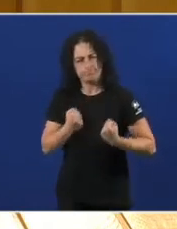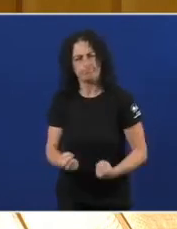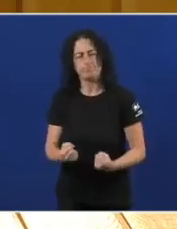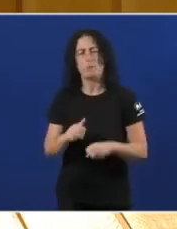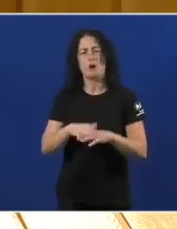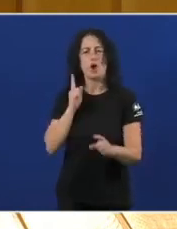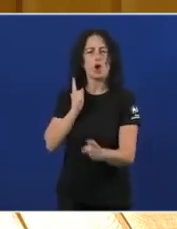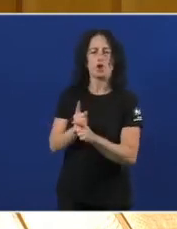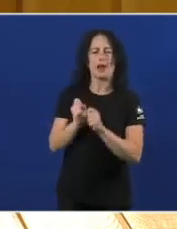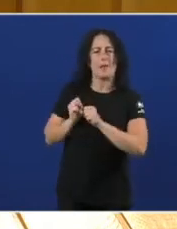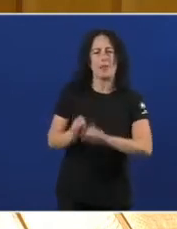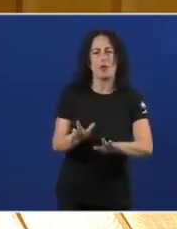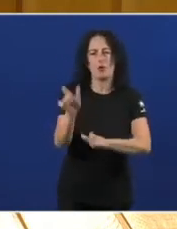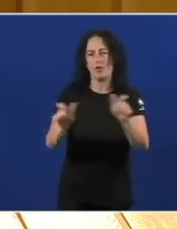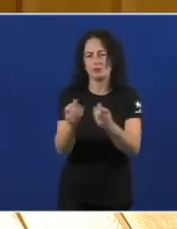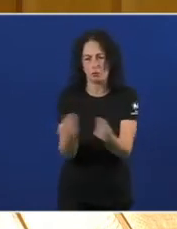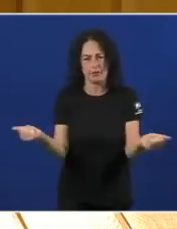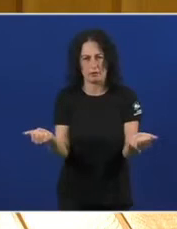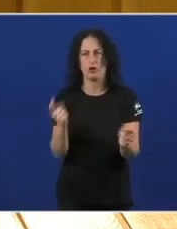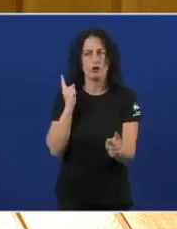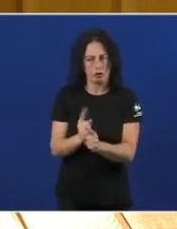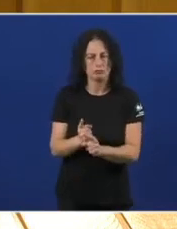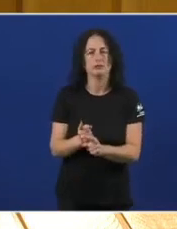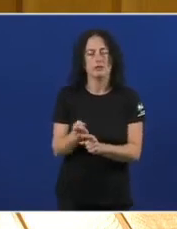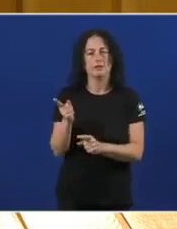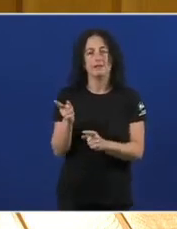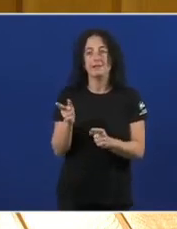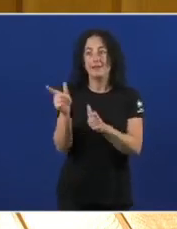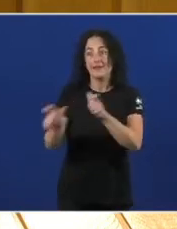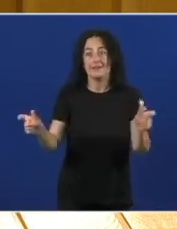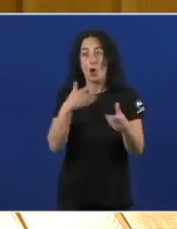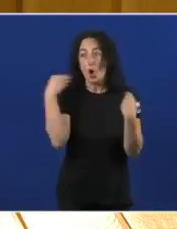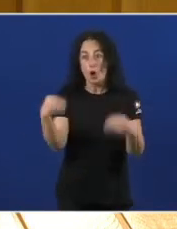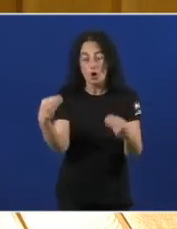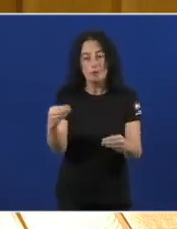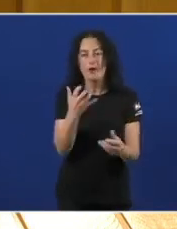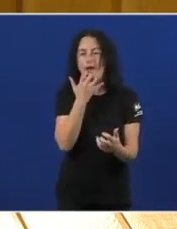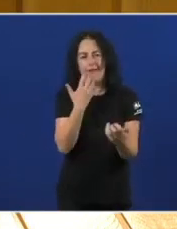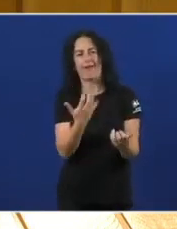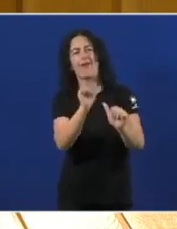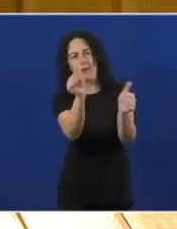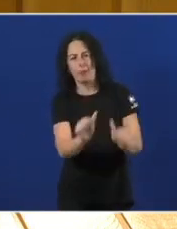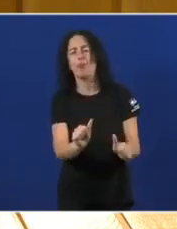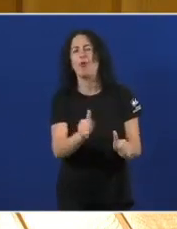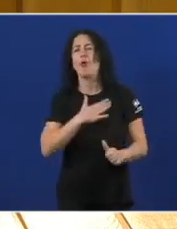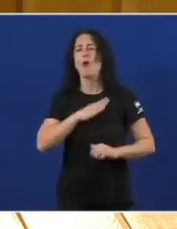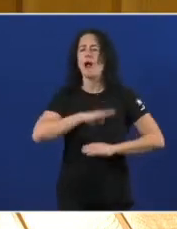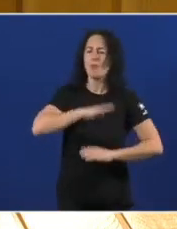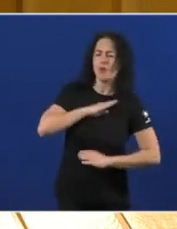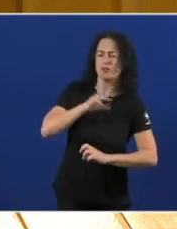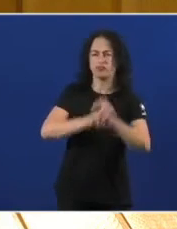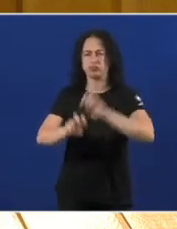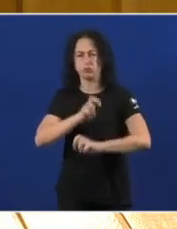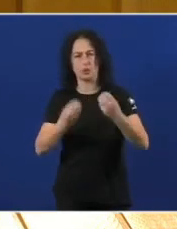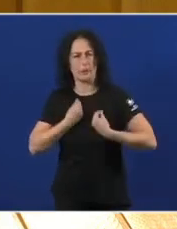abandono E o despoa E o o día A nosa mocidade Da exemplo Da súa capacidade Para emprender E buscarse a vida